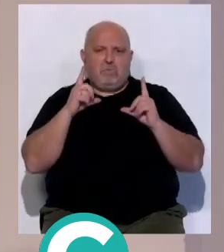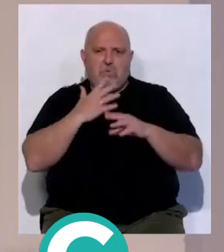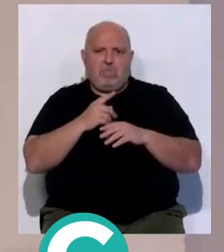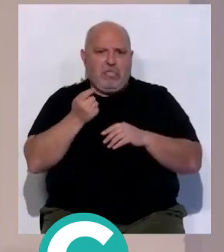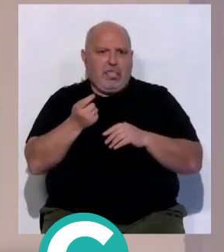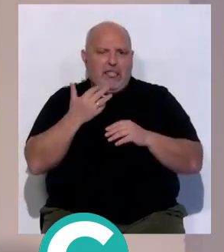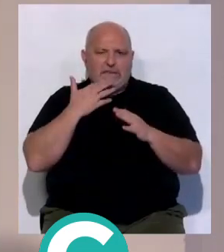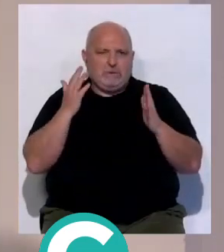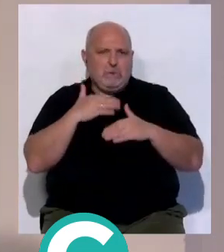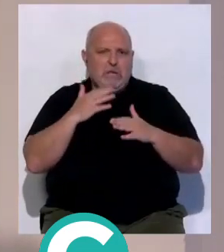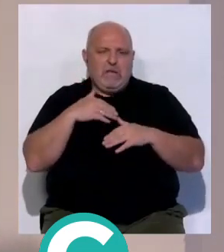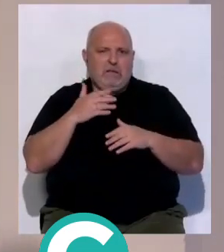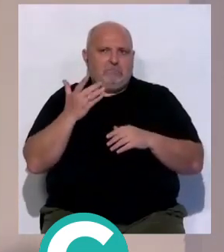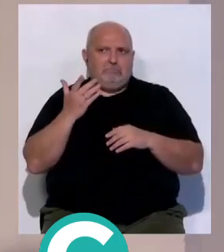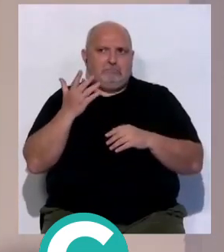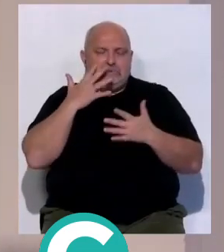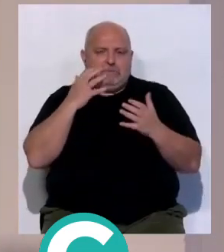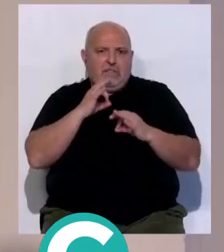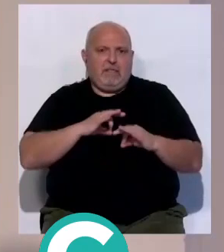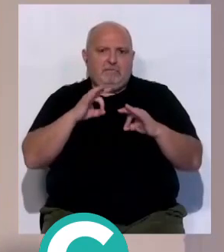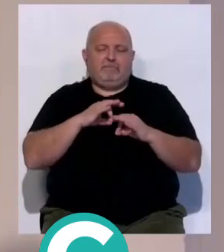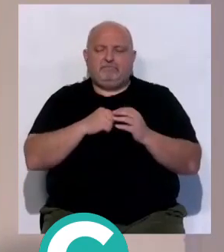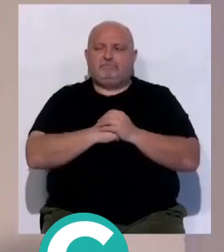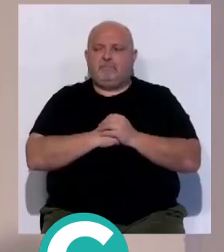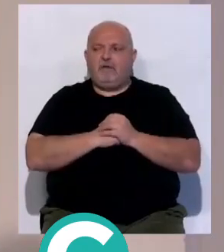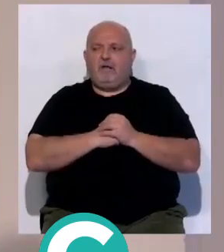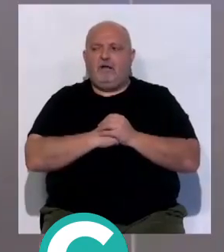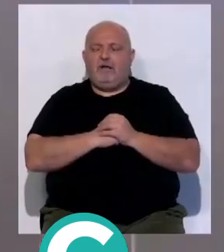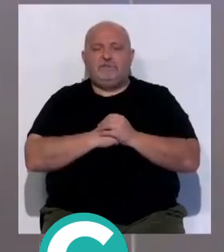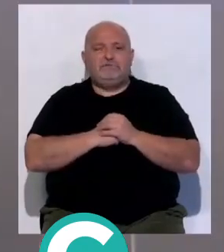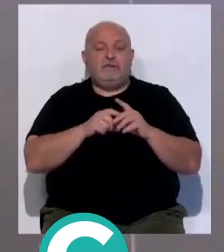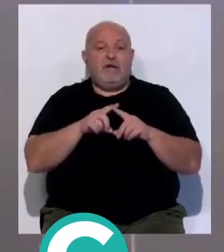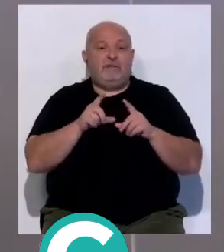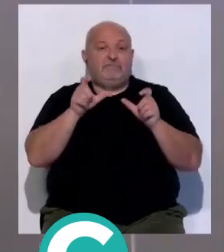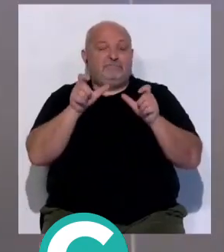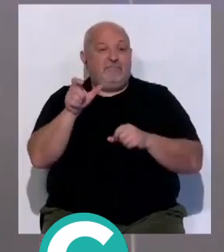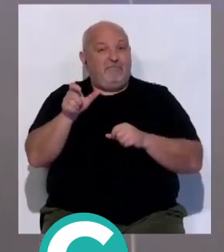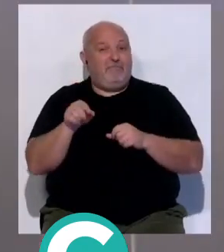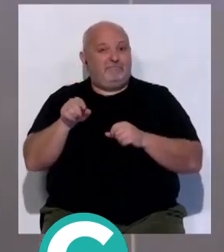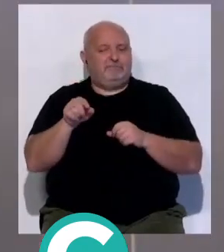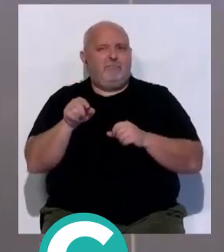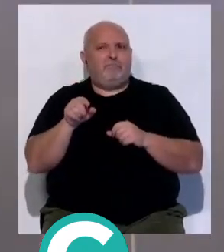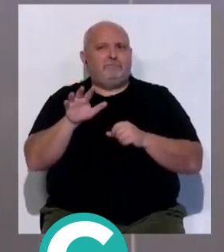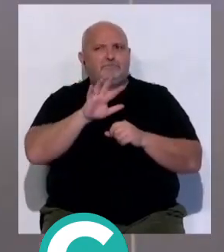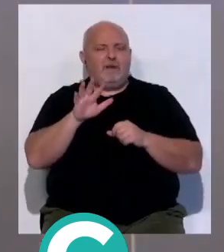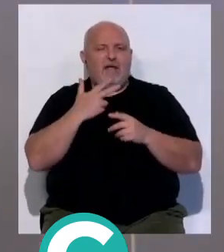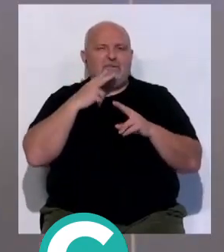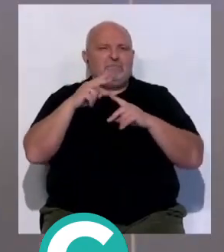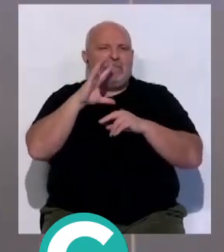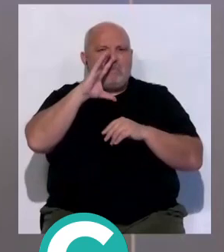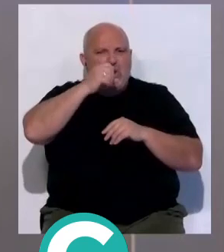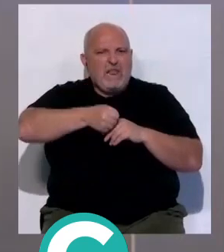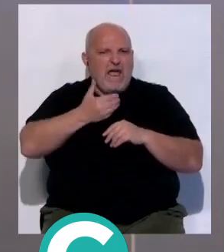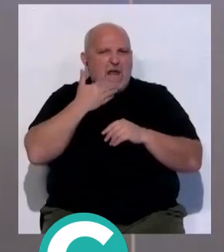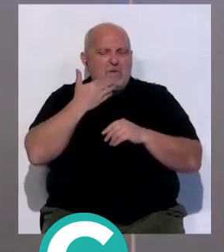mucha regularidad y protagonismo. Lo curioso del tema es que parece que habló algo de brujería, pero claro,